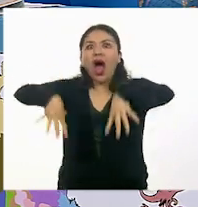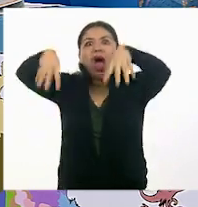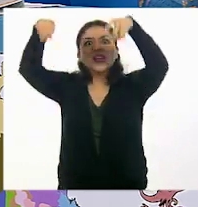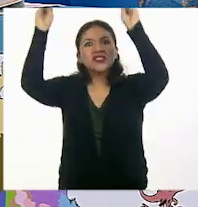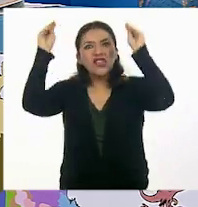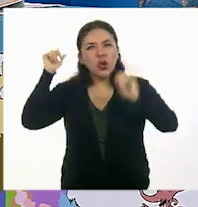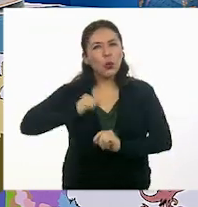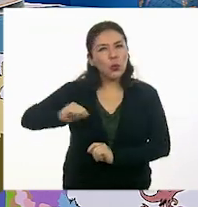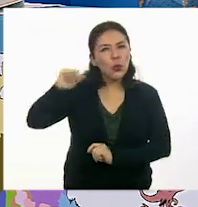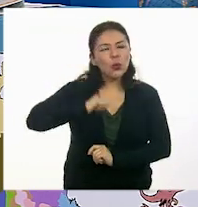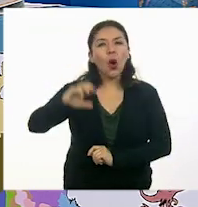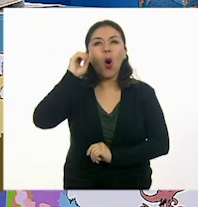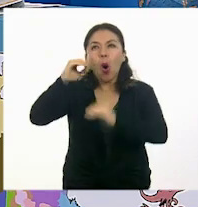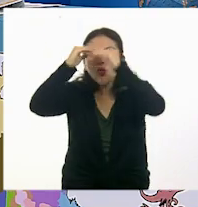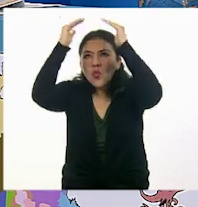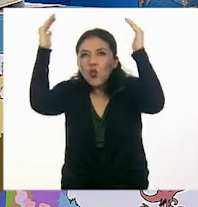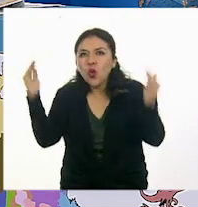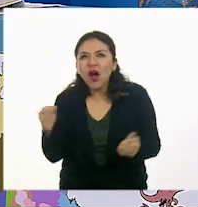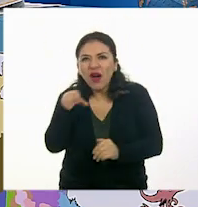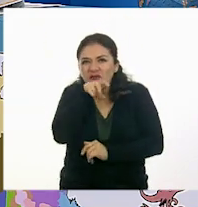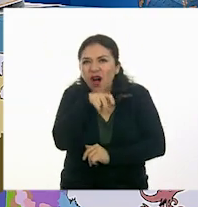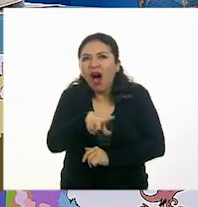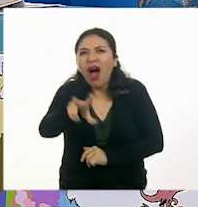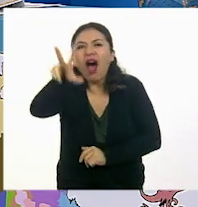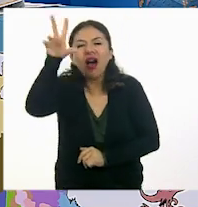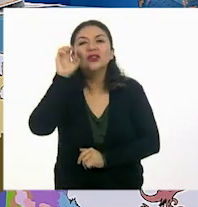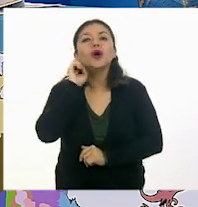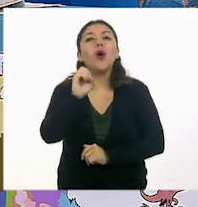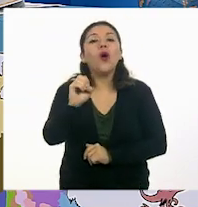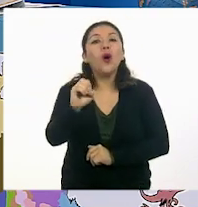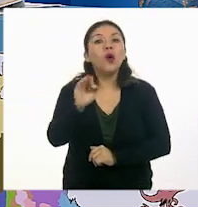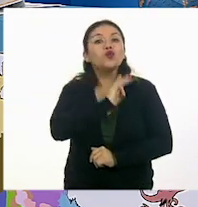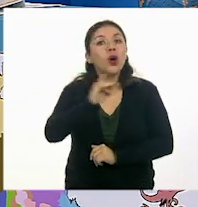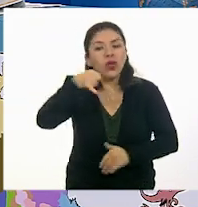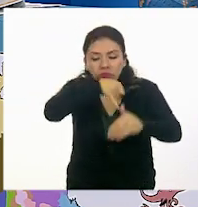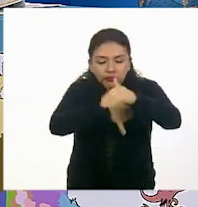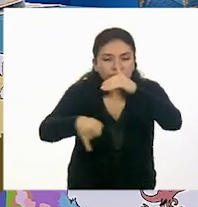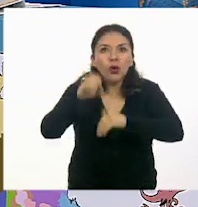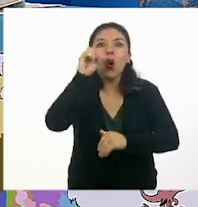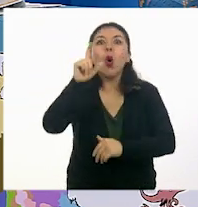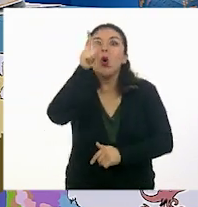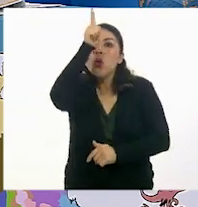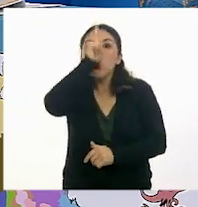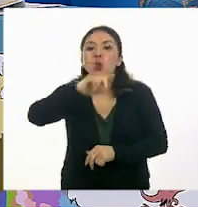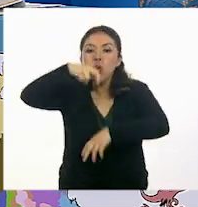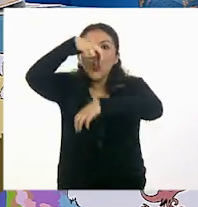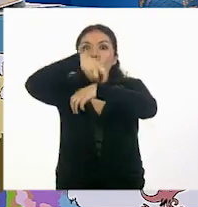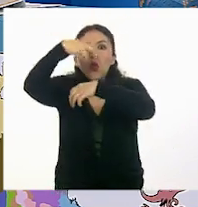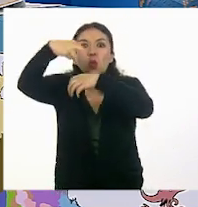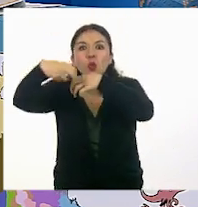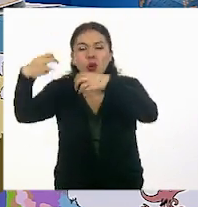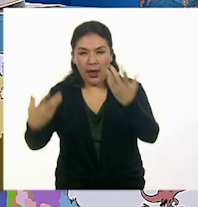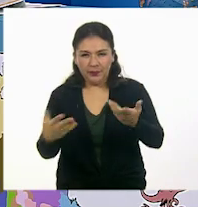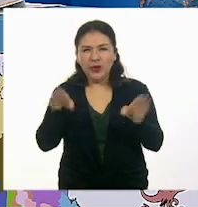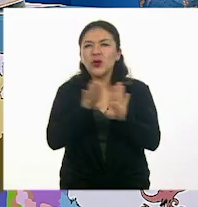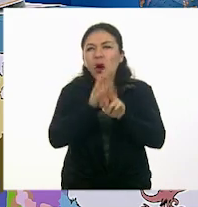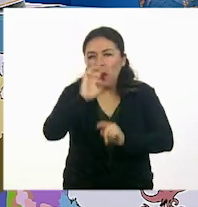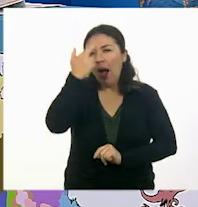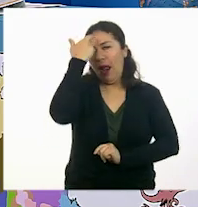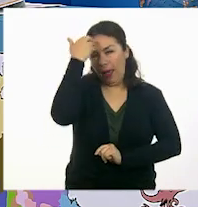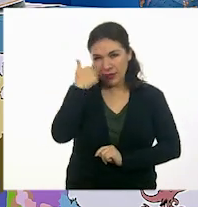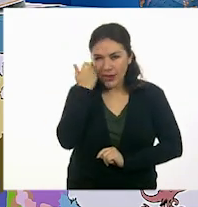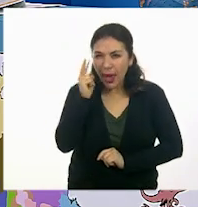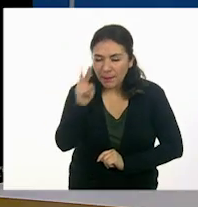por ejemplo, o en la cueva de un dragón. Incluso podríamos trasladarnos a la superficie de la luna. Pero, ¿qué te parece si para recordar mejor